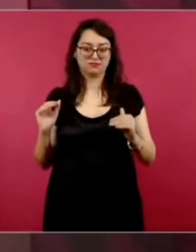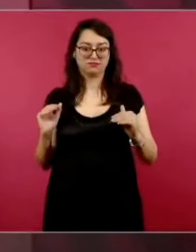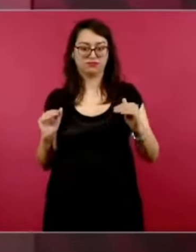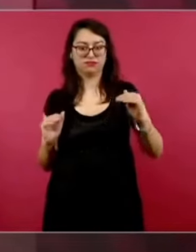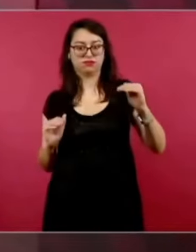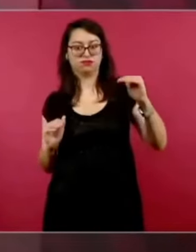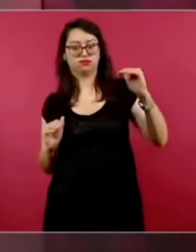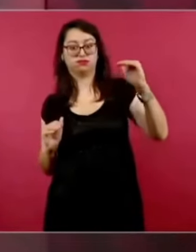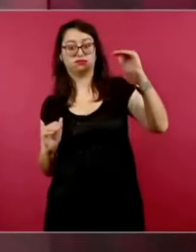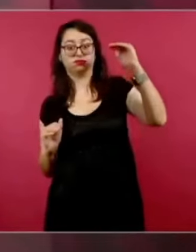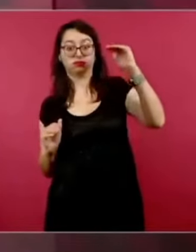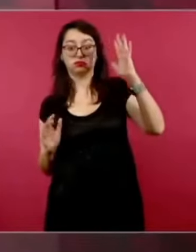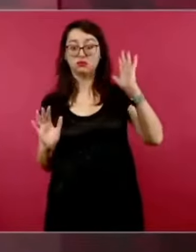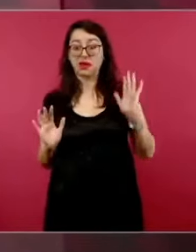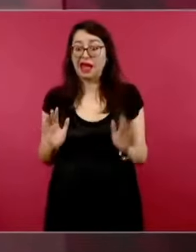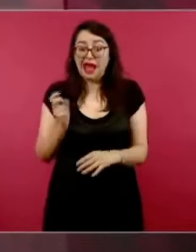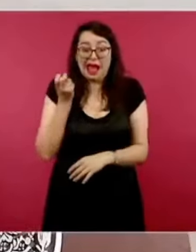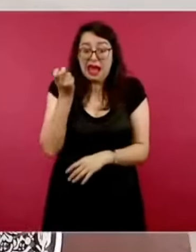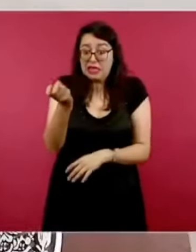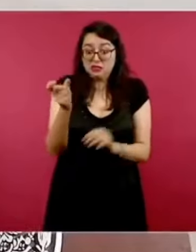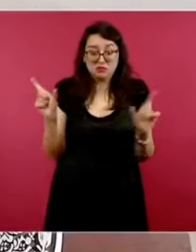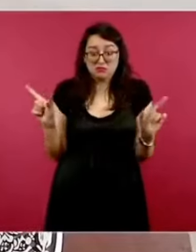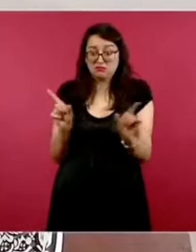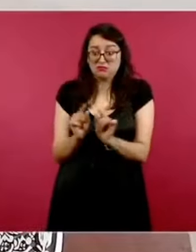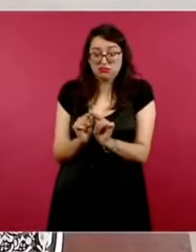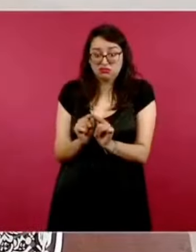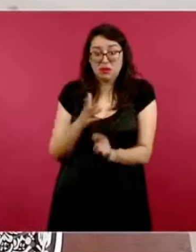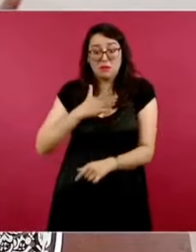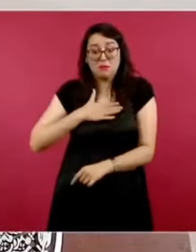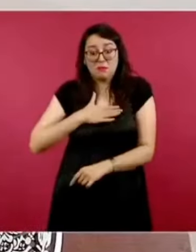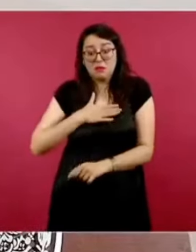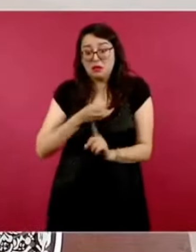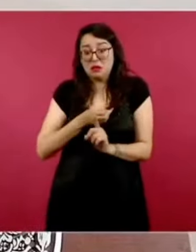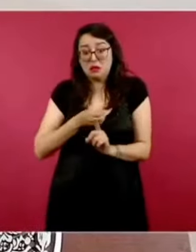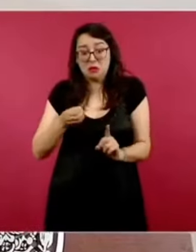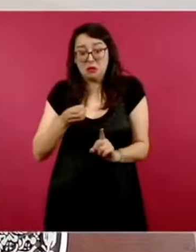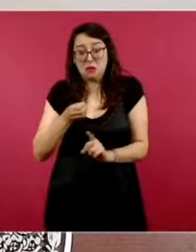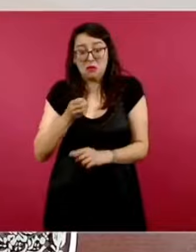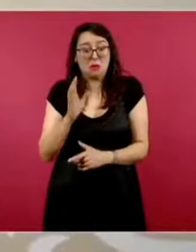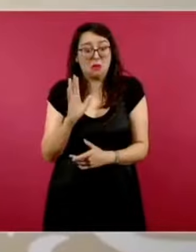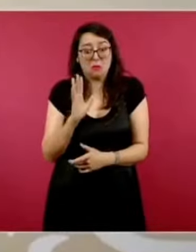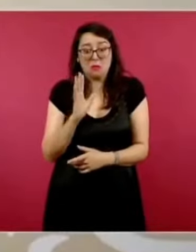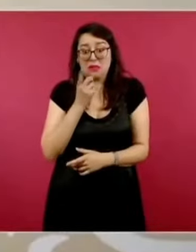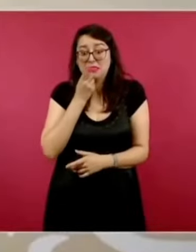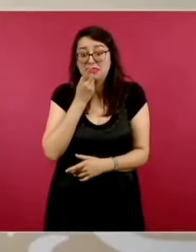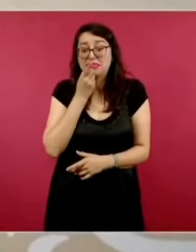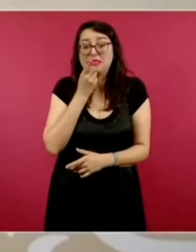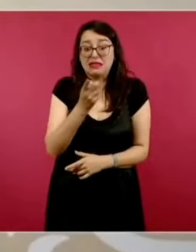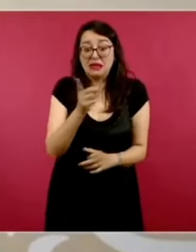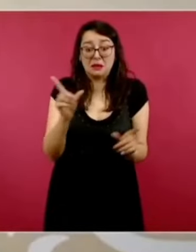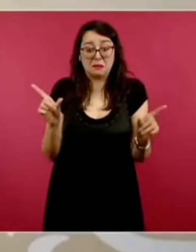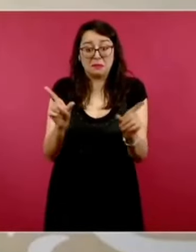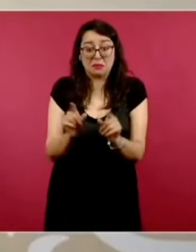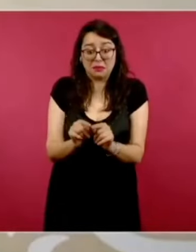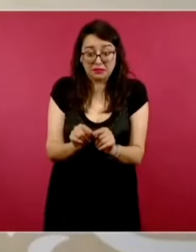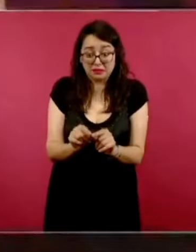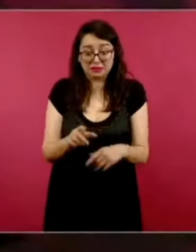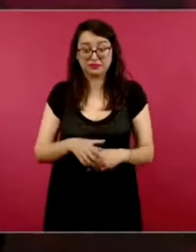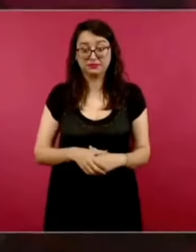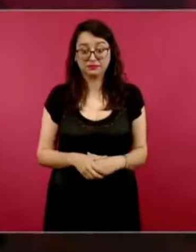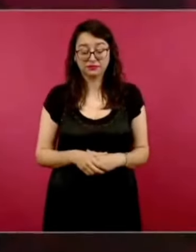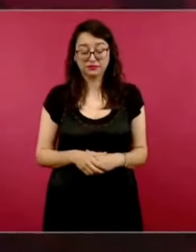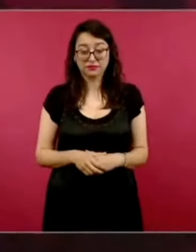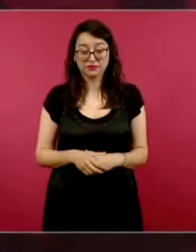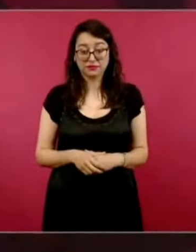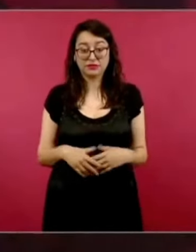Eso fue lo que dije, pero no sólo fue eso, sino que todos los